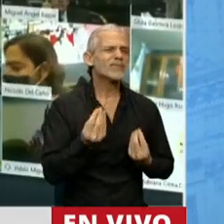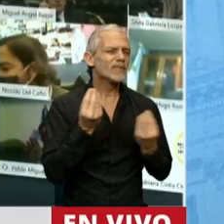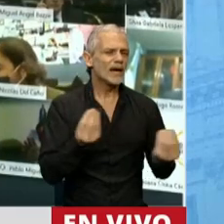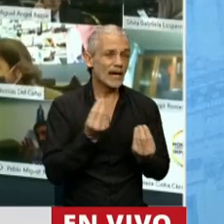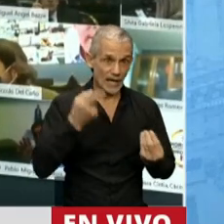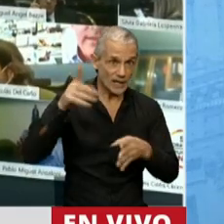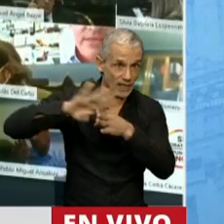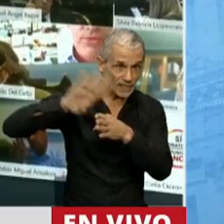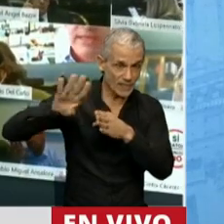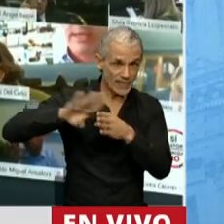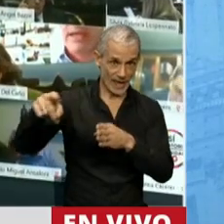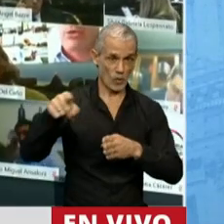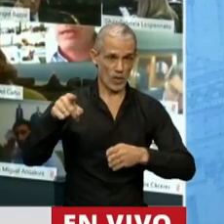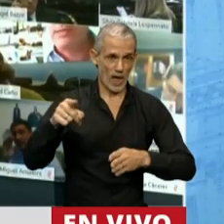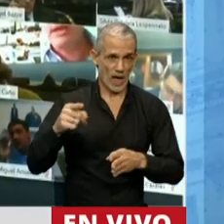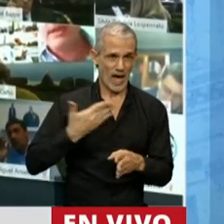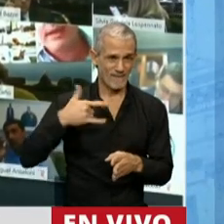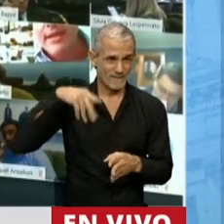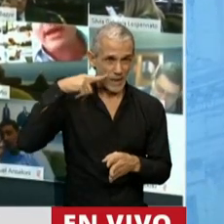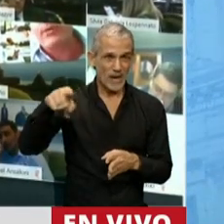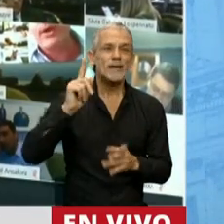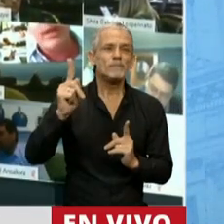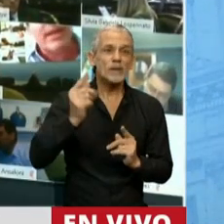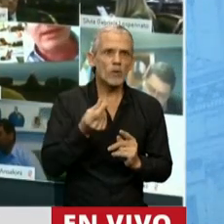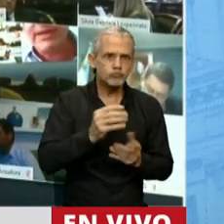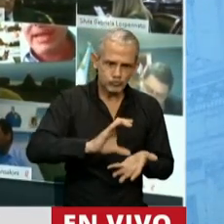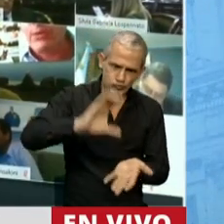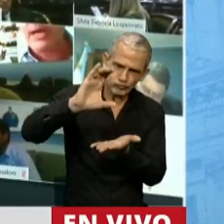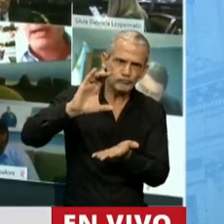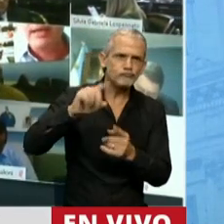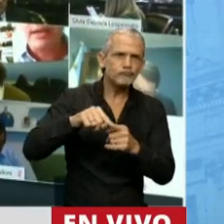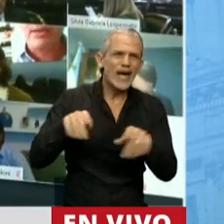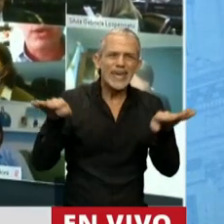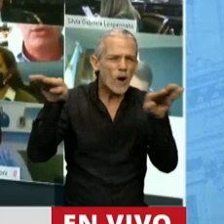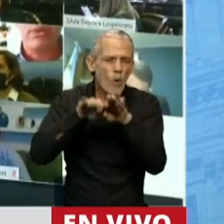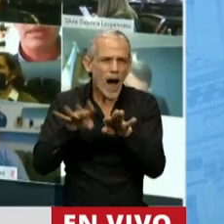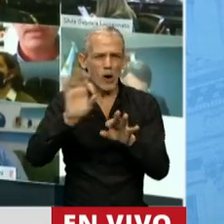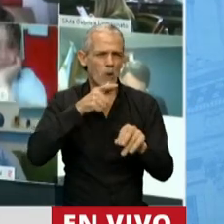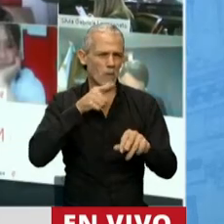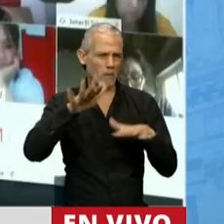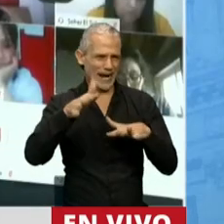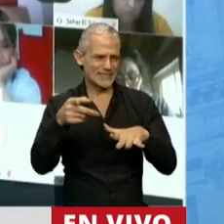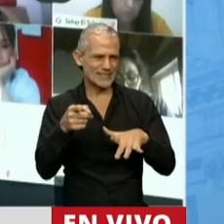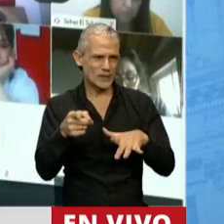este endeudamiento fue casi, el monto del endeudamiento fue casi igual o muy similar